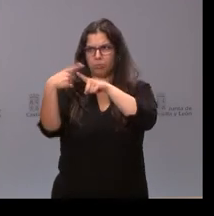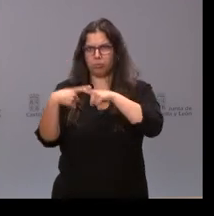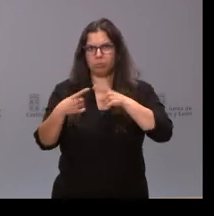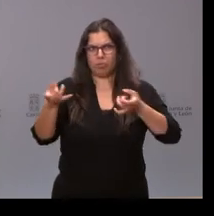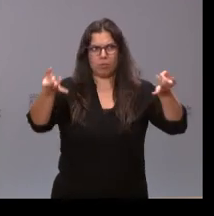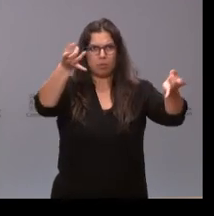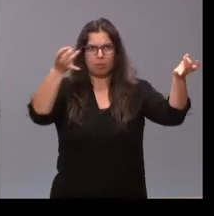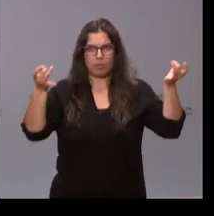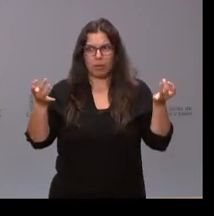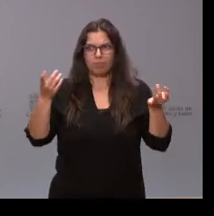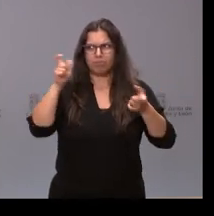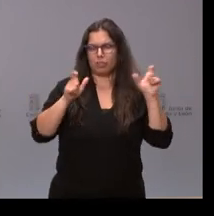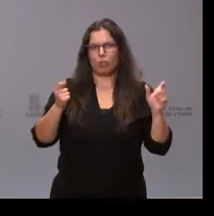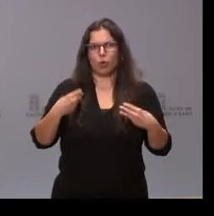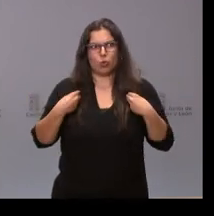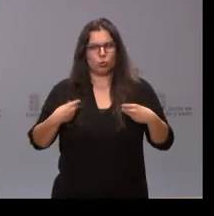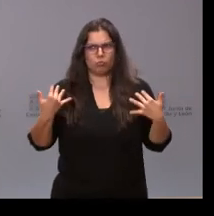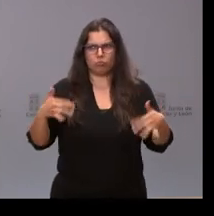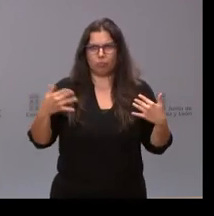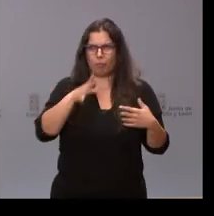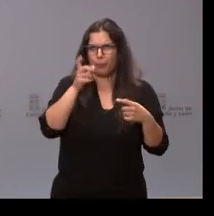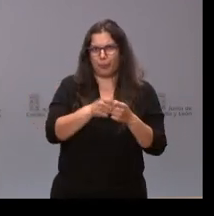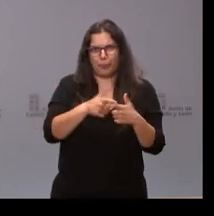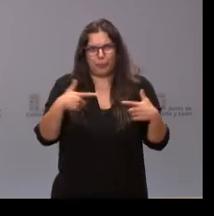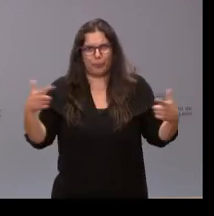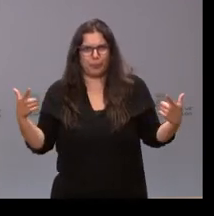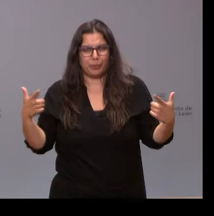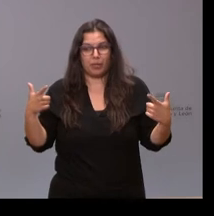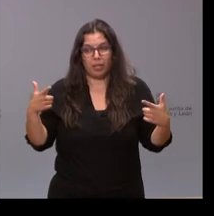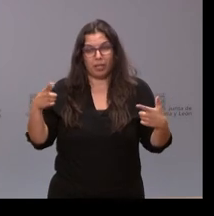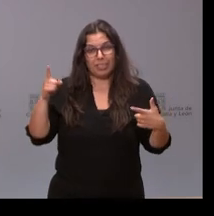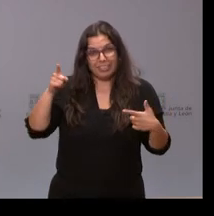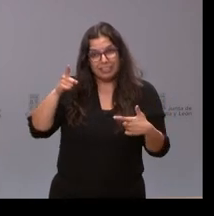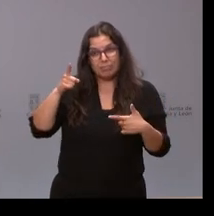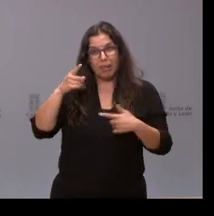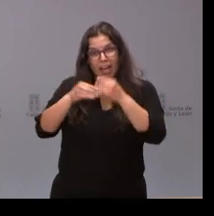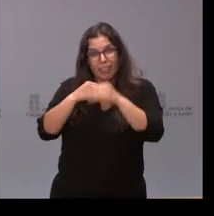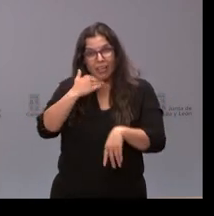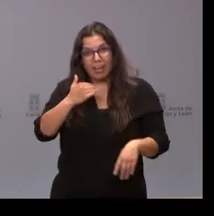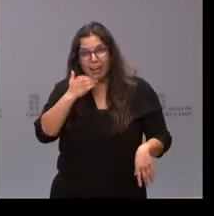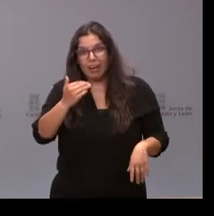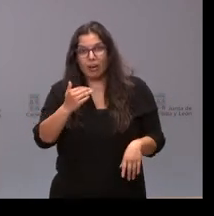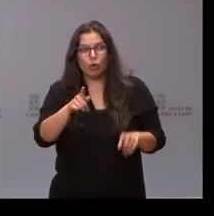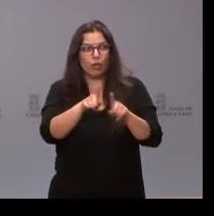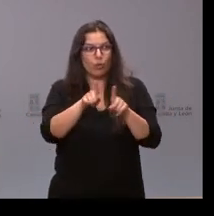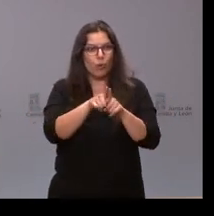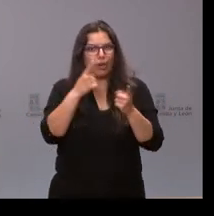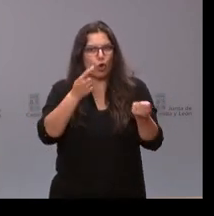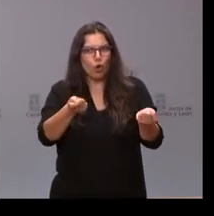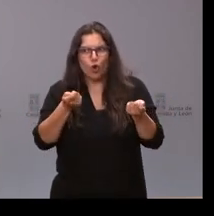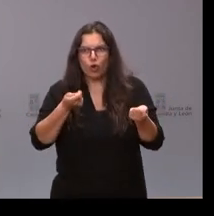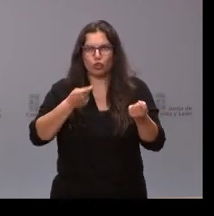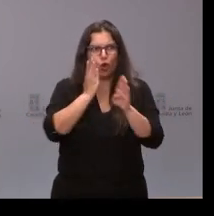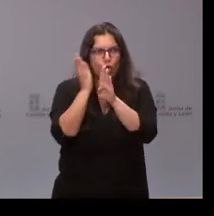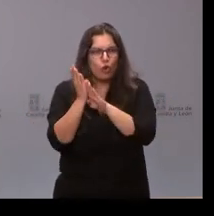asustada con lo que puede suponer esto. ¿Van a hacer algo también en este sentido? ¿A hacer algún tipo de regulación o a poner